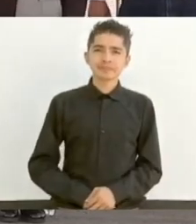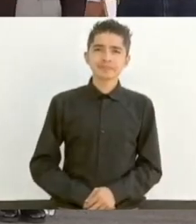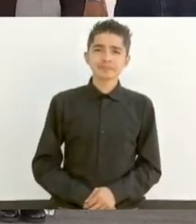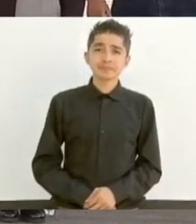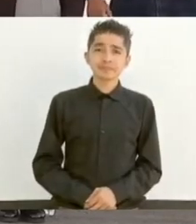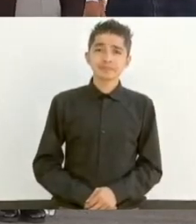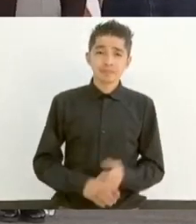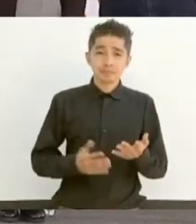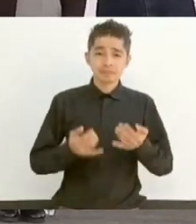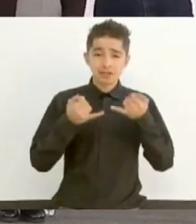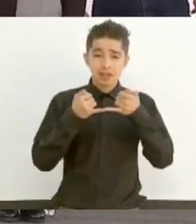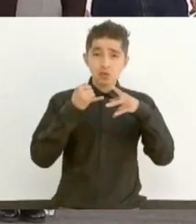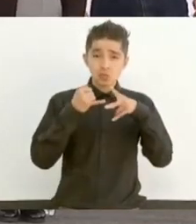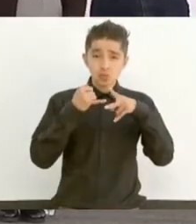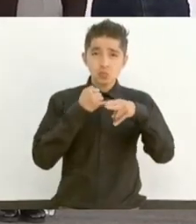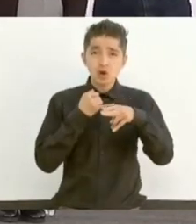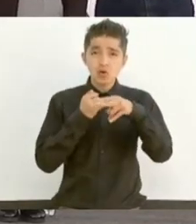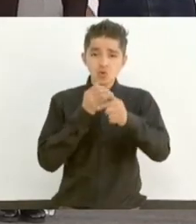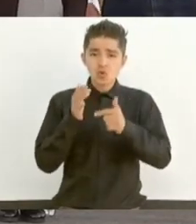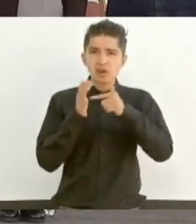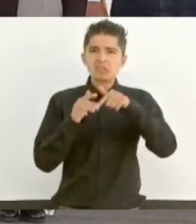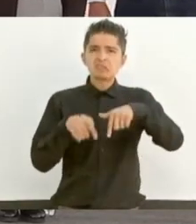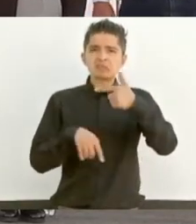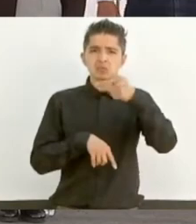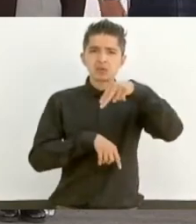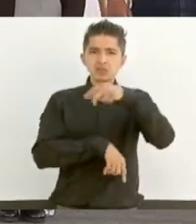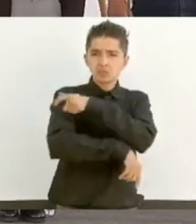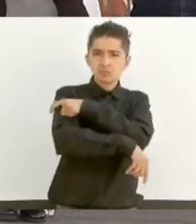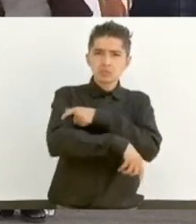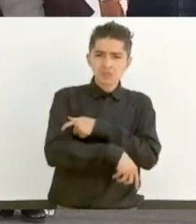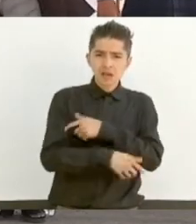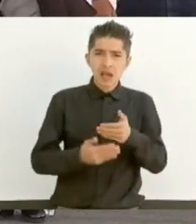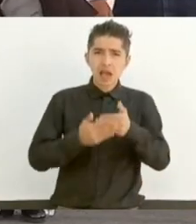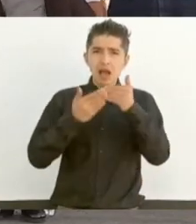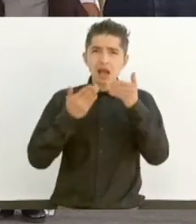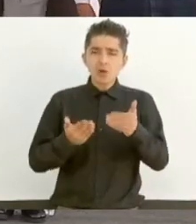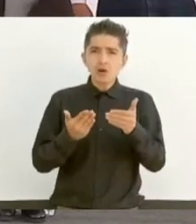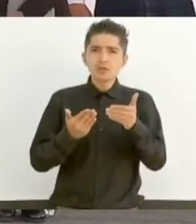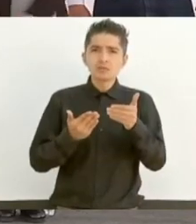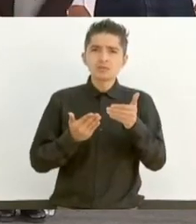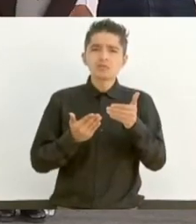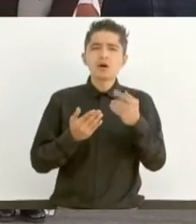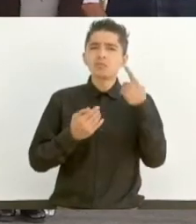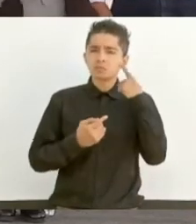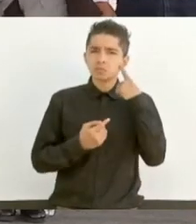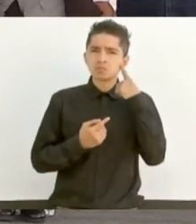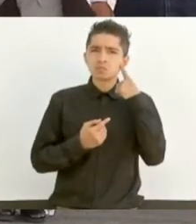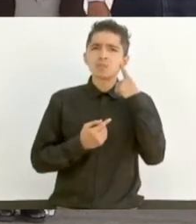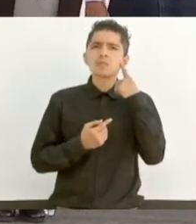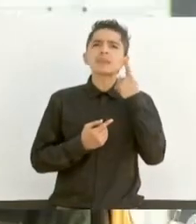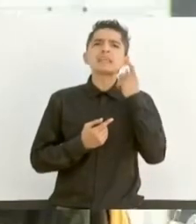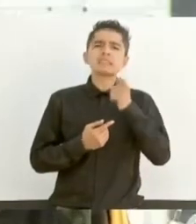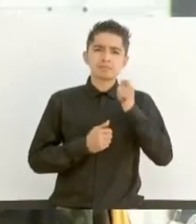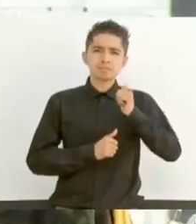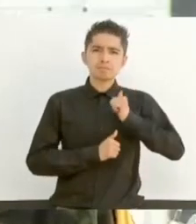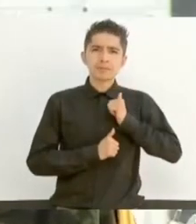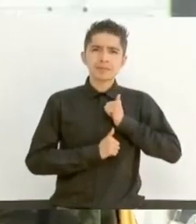Con motivo de la inauguración de las instalaciones de la Guardia Nacional, escuchemos el toque militar 3 de Diana.